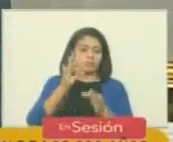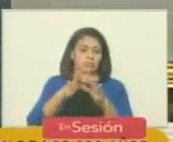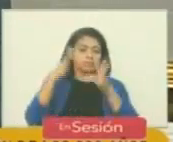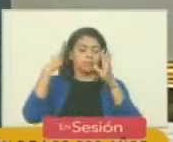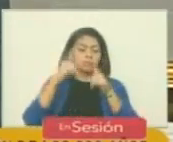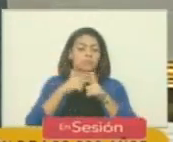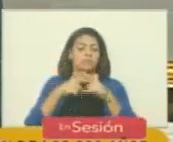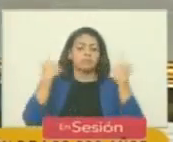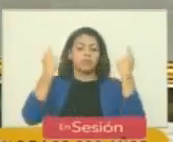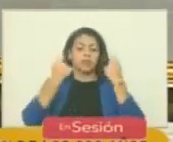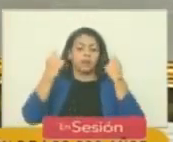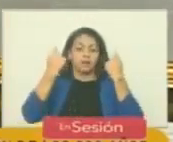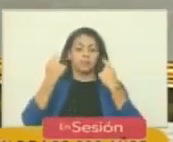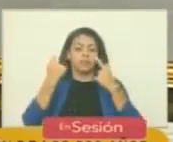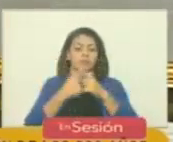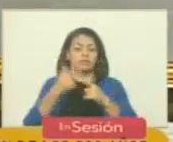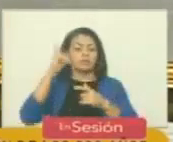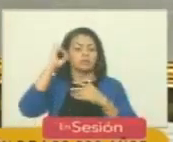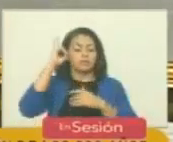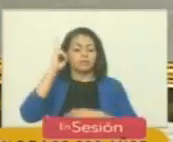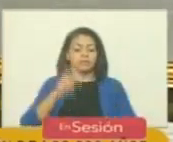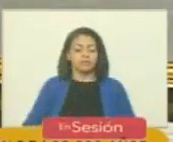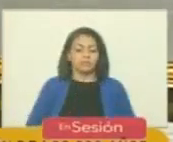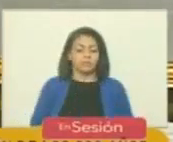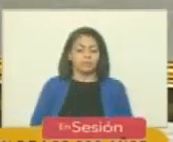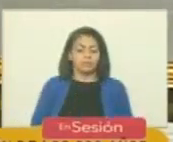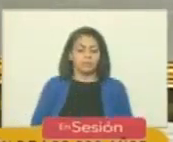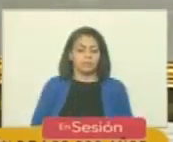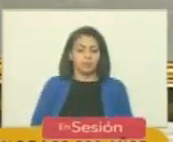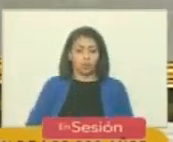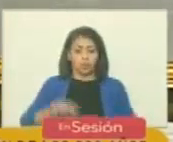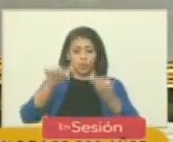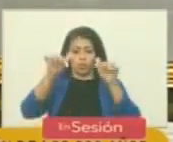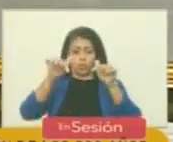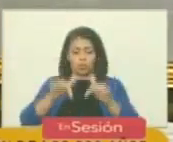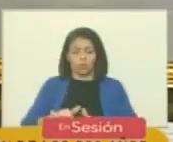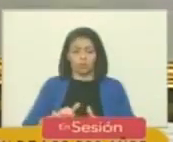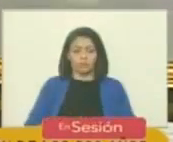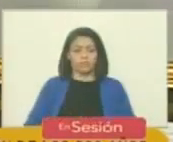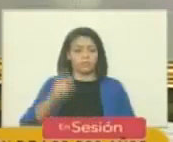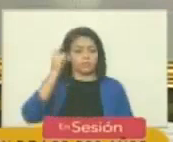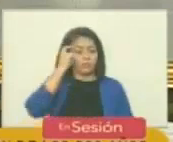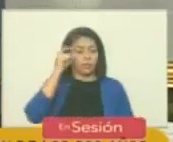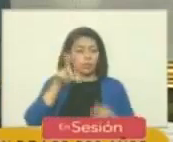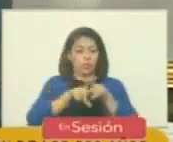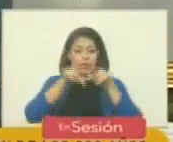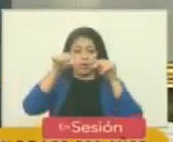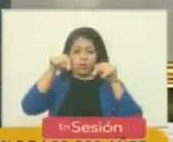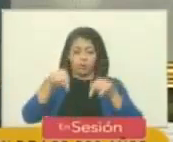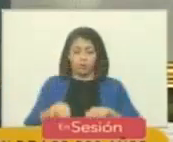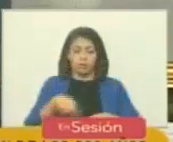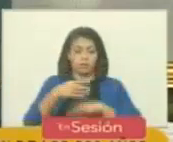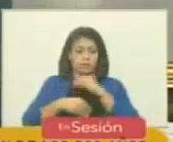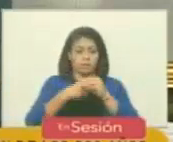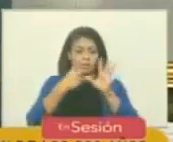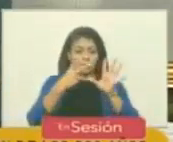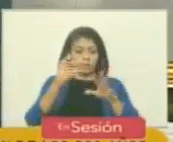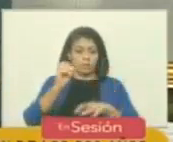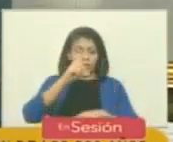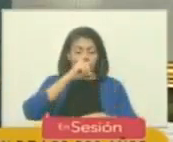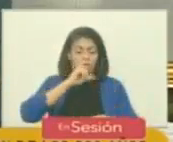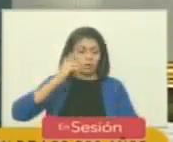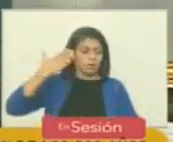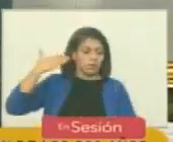en una campaña en Perú y hoy un día como hoy hace 70 años